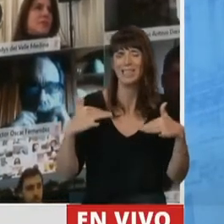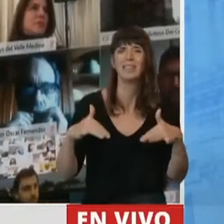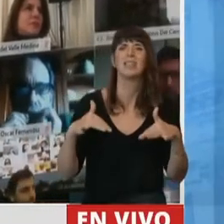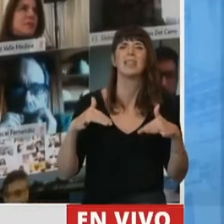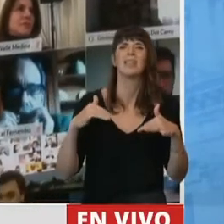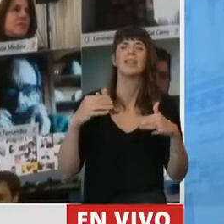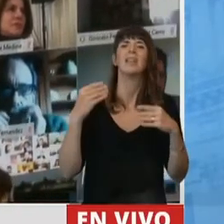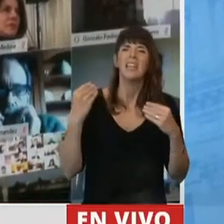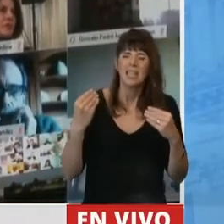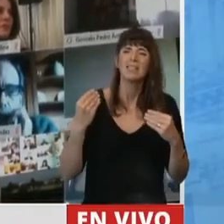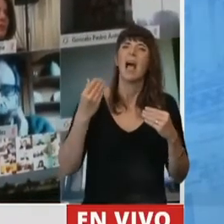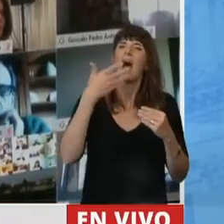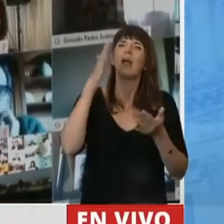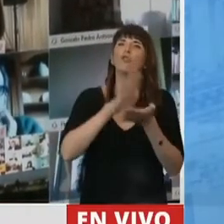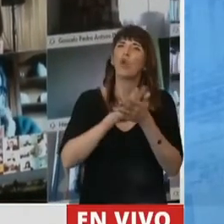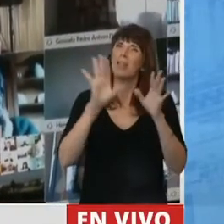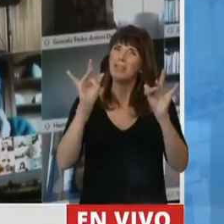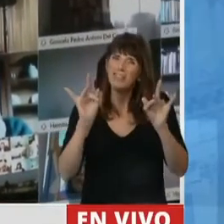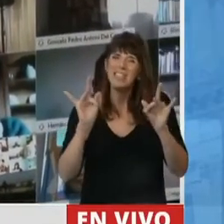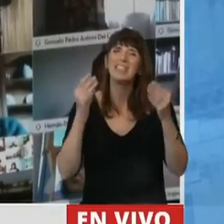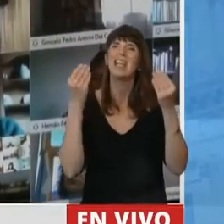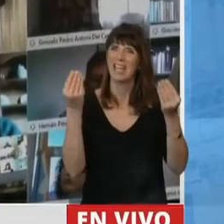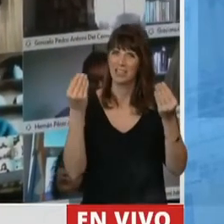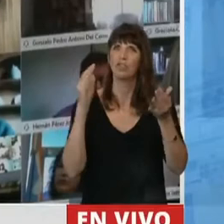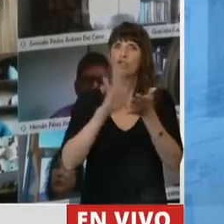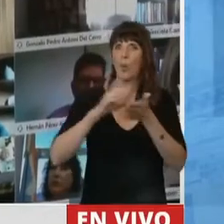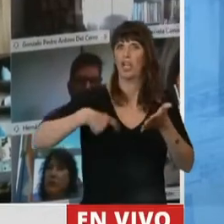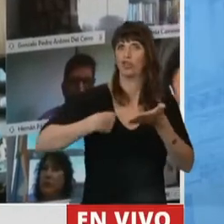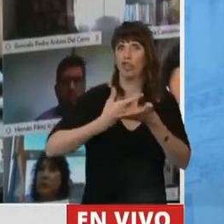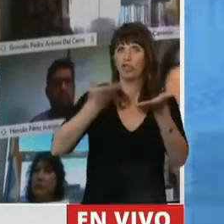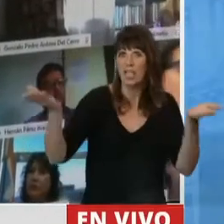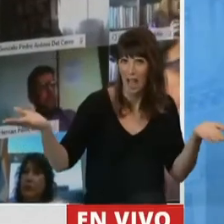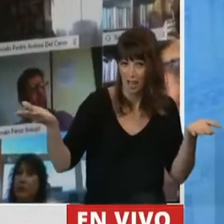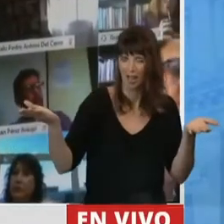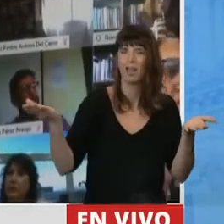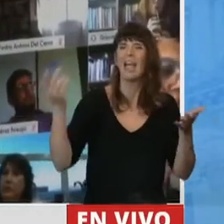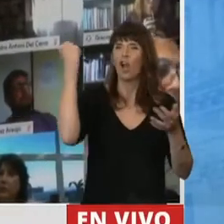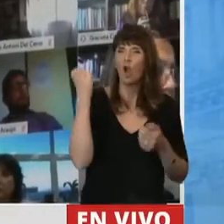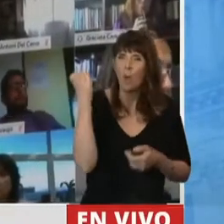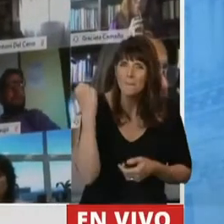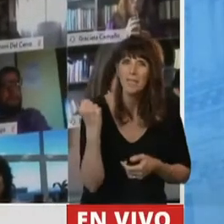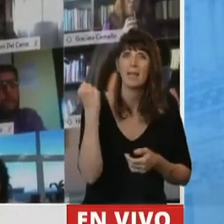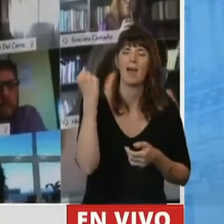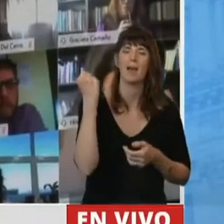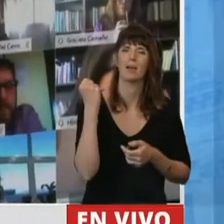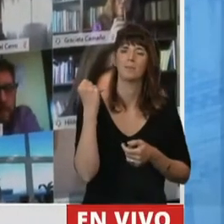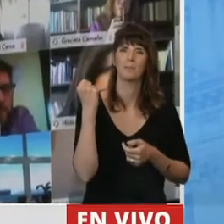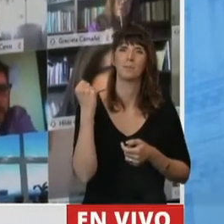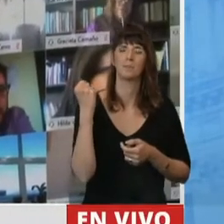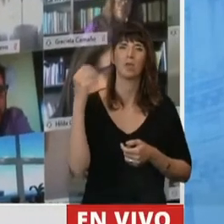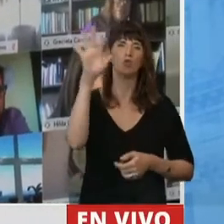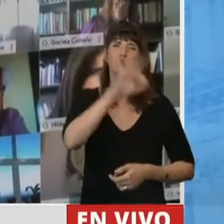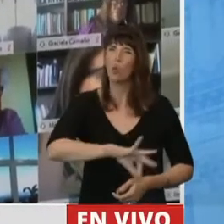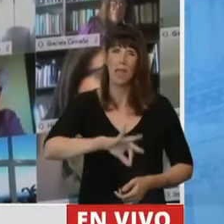generalmente cuando hablamos de las dificultades, de las dificultades del orden público, de lo que se ve de lo público, de la economía, de los